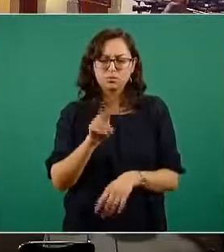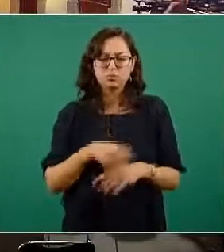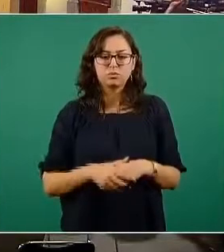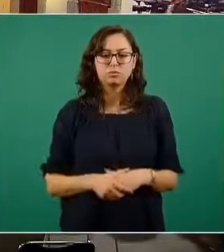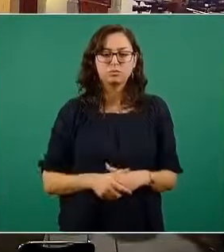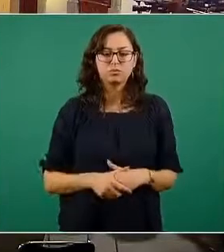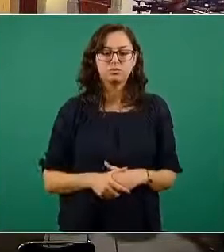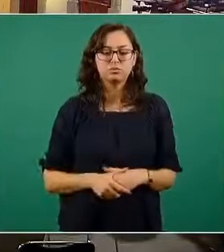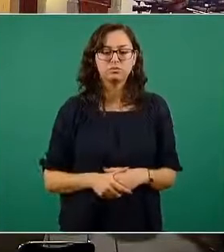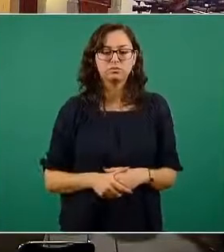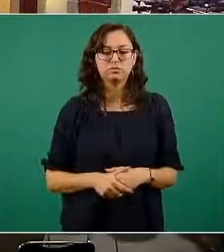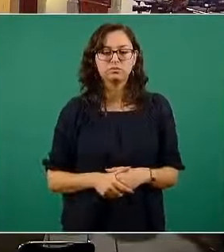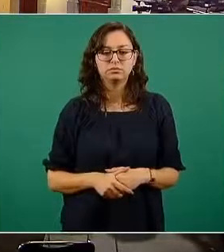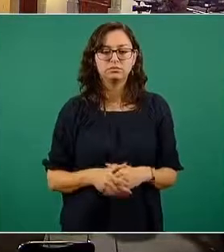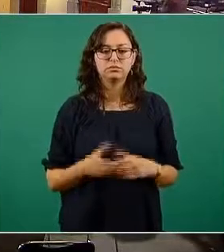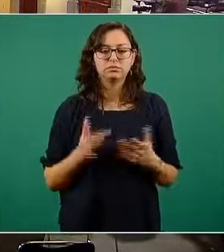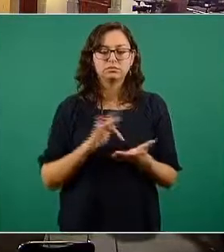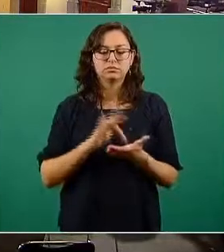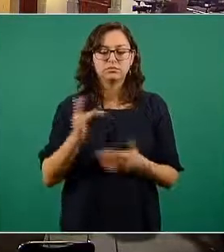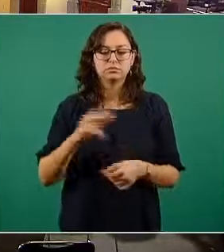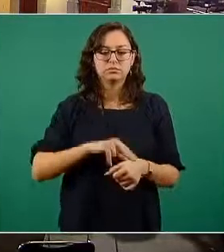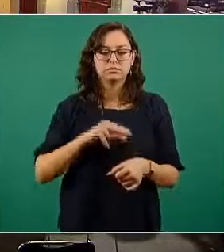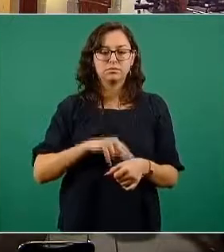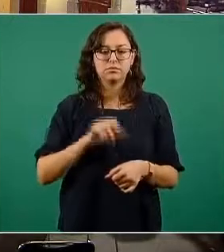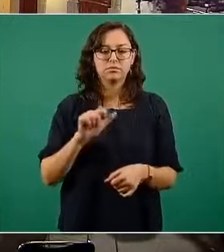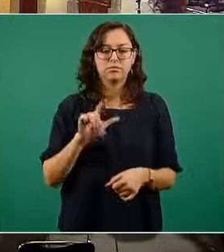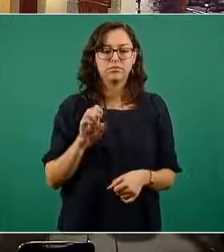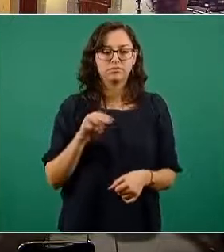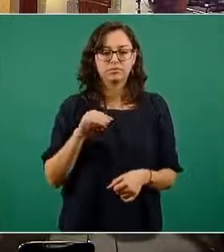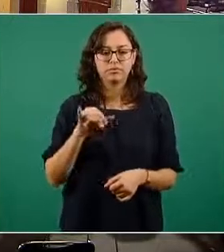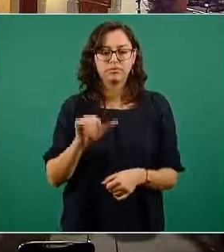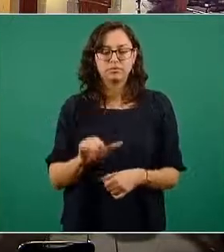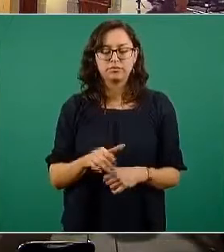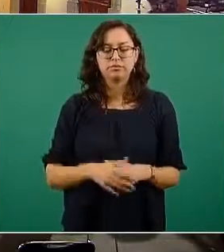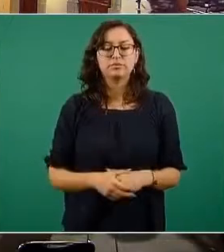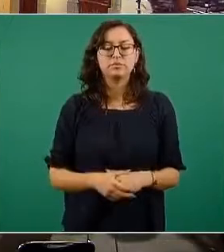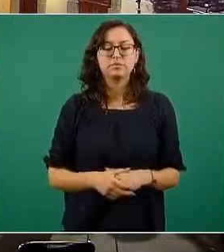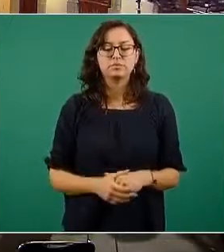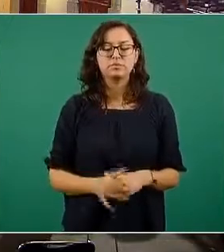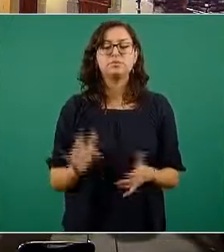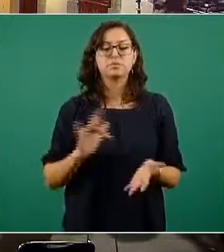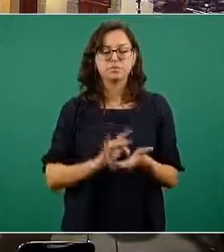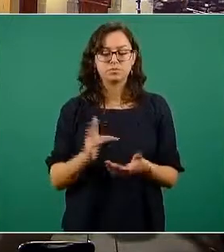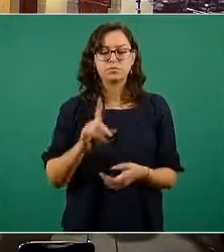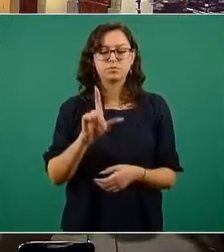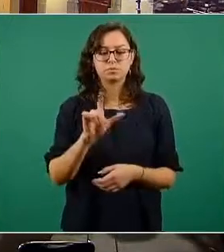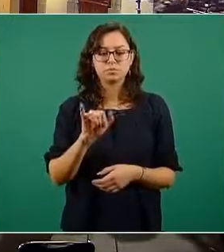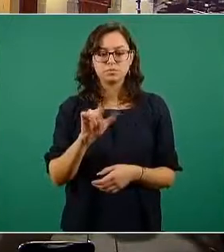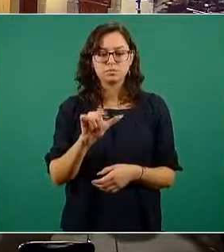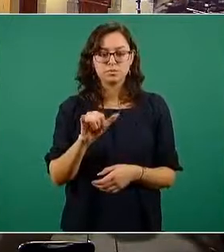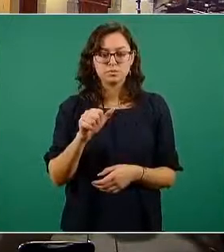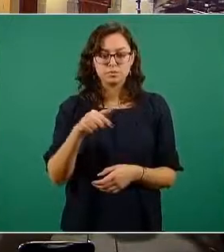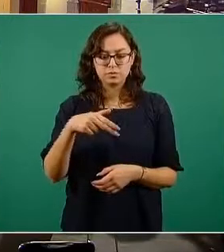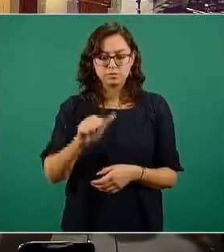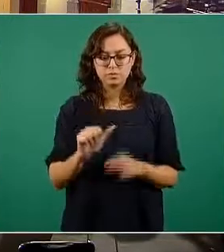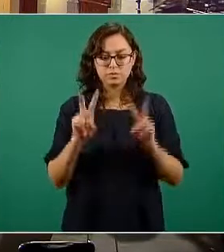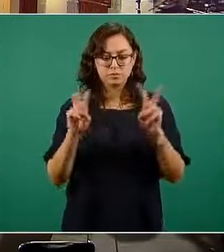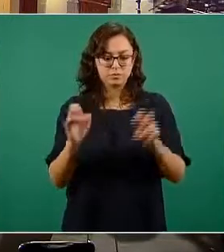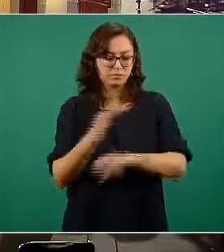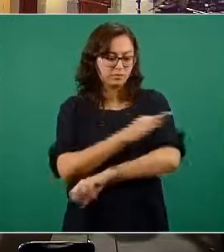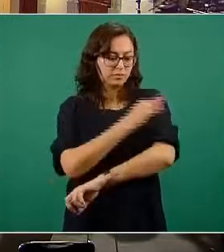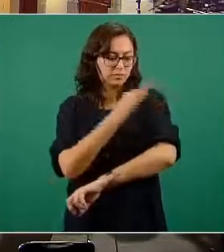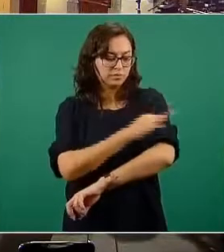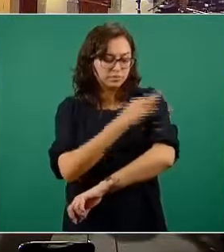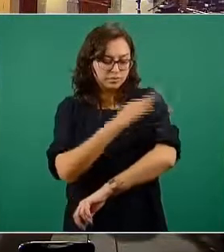Gracias doctora Gracias Liriano es un nombre de pulso saludable sobre este tema de la vacuna rusa